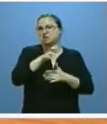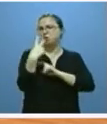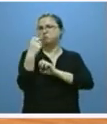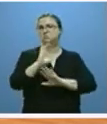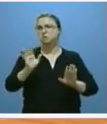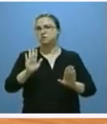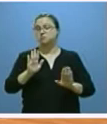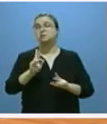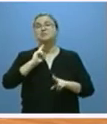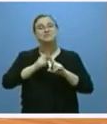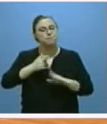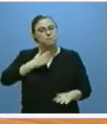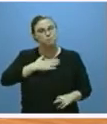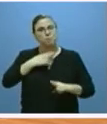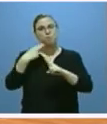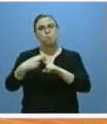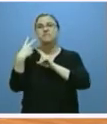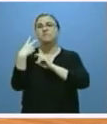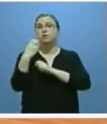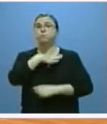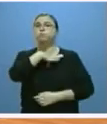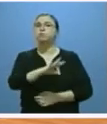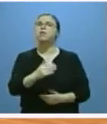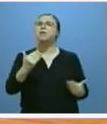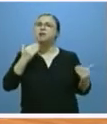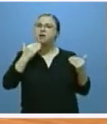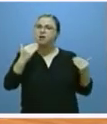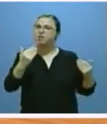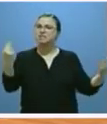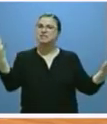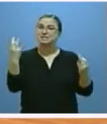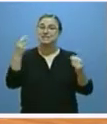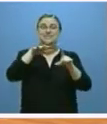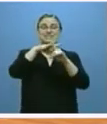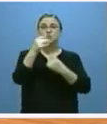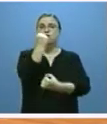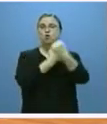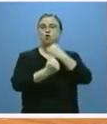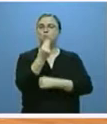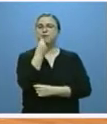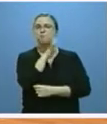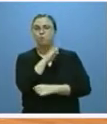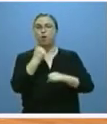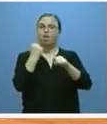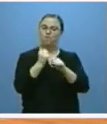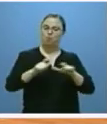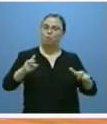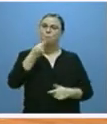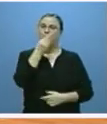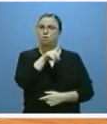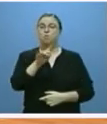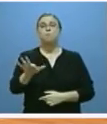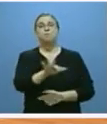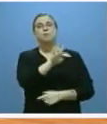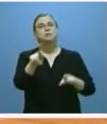una política fiscal que es posible gracias a la mejora de la situación económica y del empleo y que a su vez está